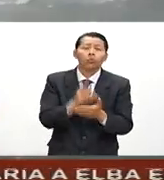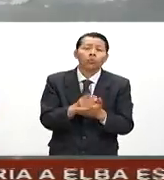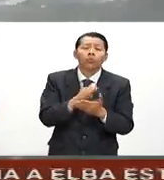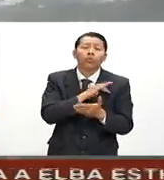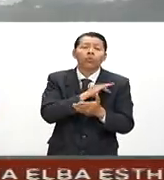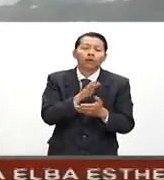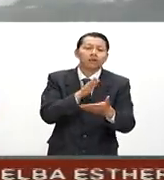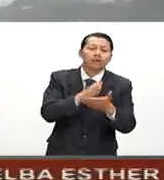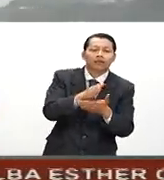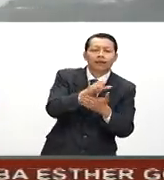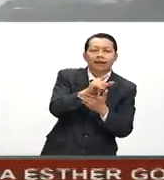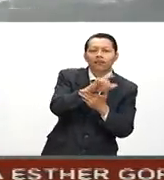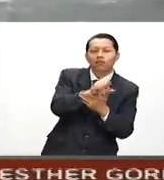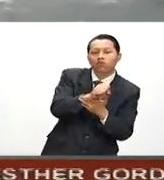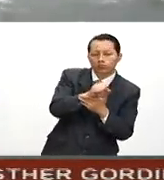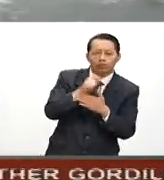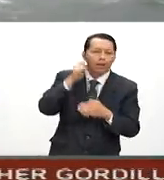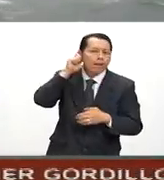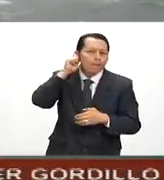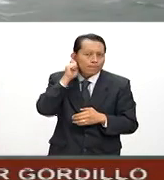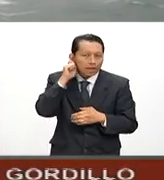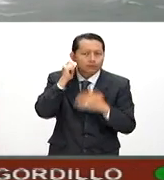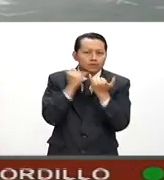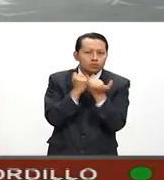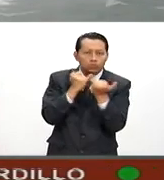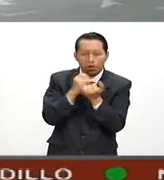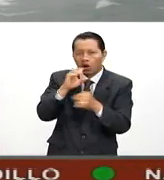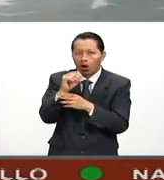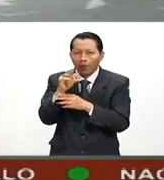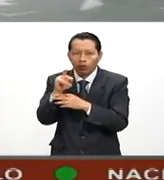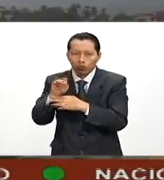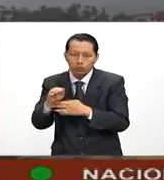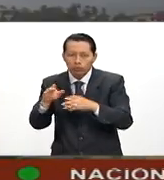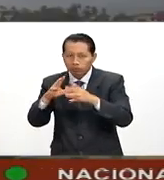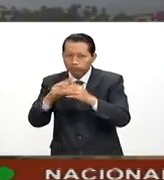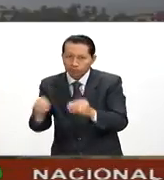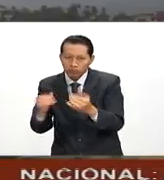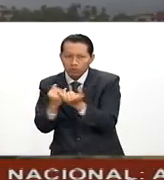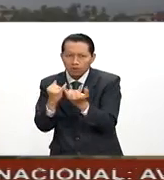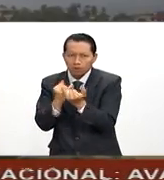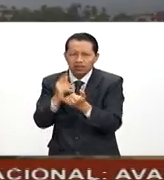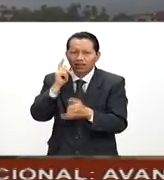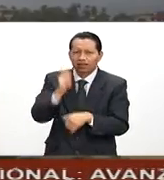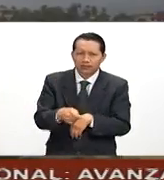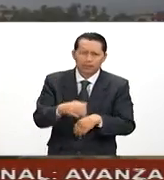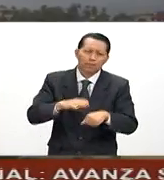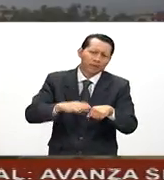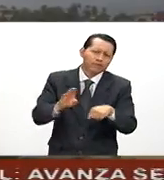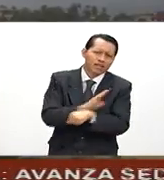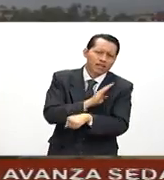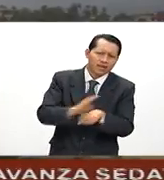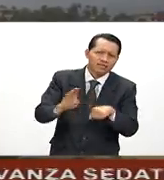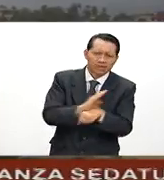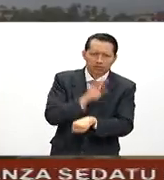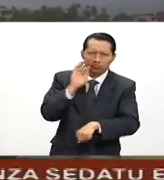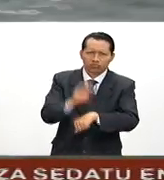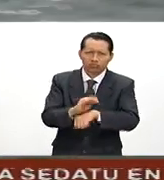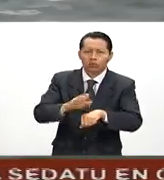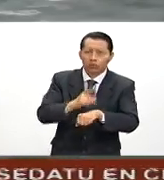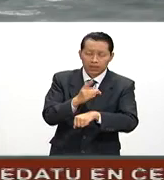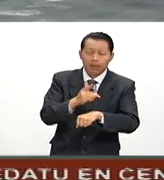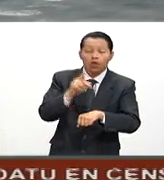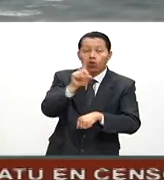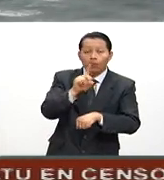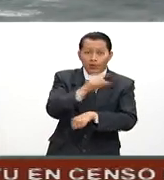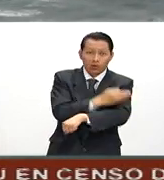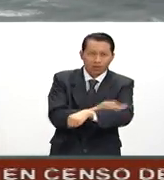por los cabos, pasando por la paz y para disiparse en Comondú, ha dejado en lentidad más beneficios que afectaciones. En la tarde del domingo,